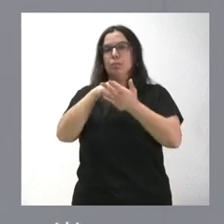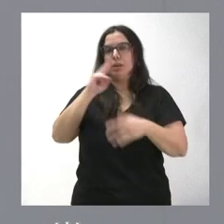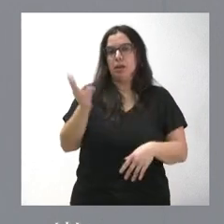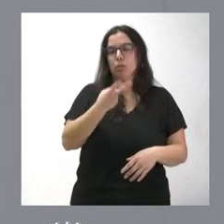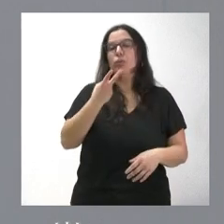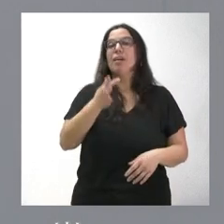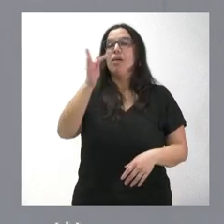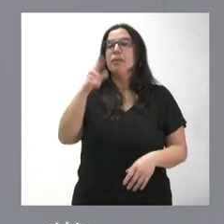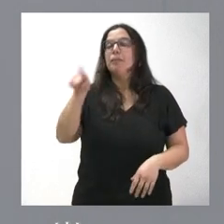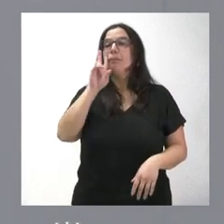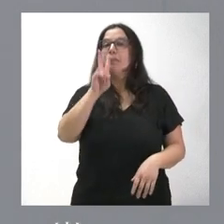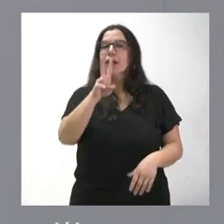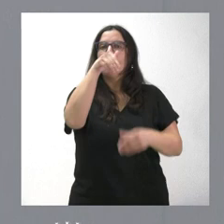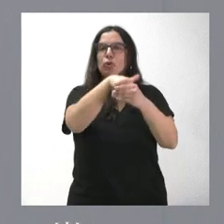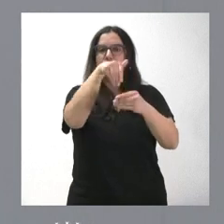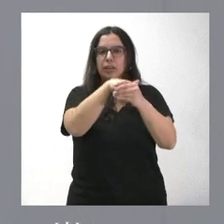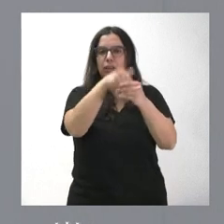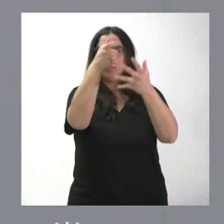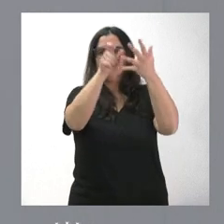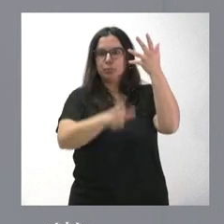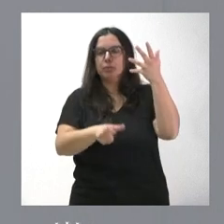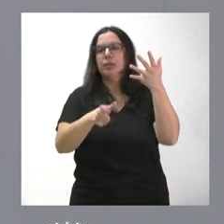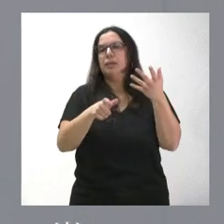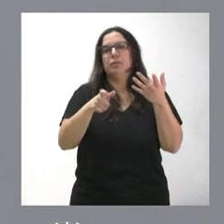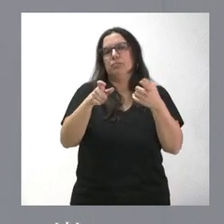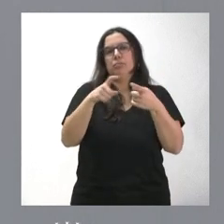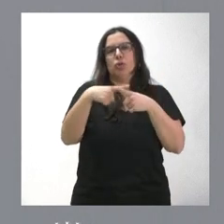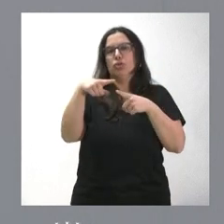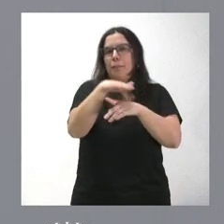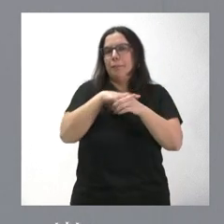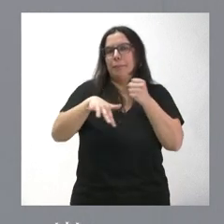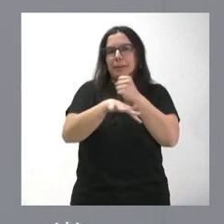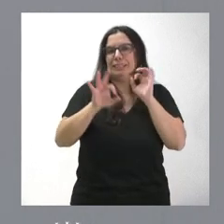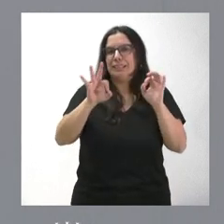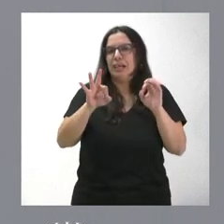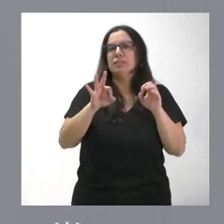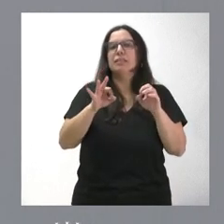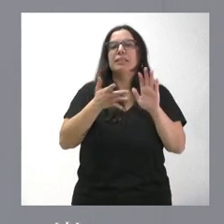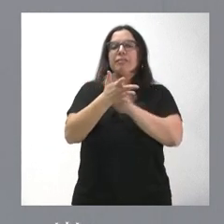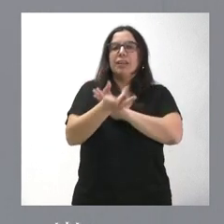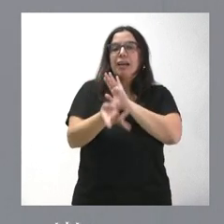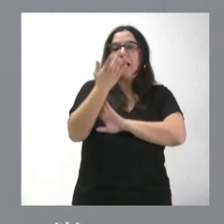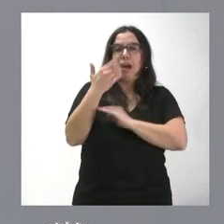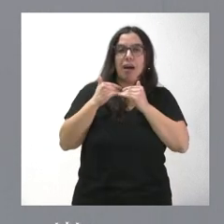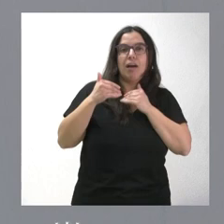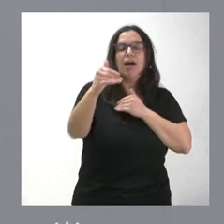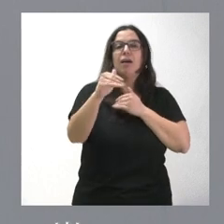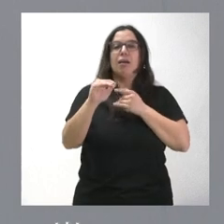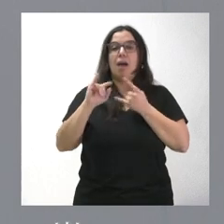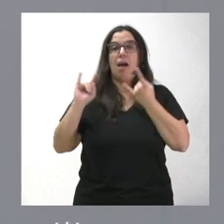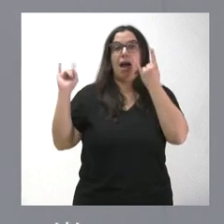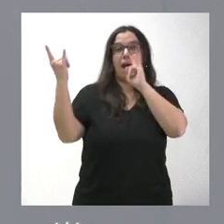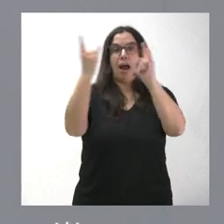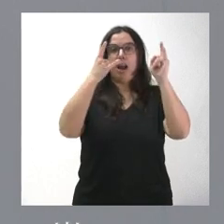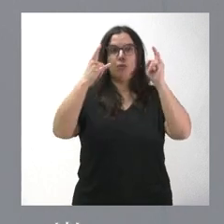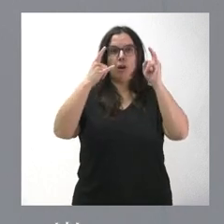ustedes, además, el contenido de los mismos, el sentido básico de estas actuaciones. Se trata de crear a largo plazo más arboleas de